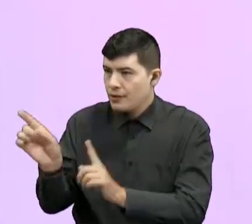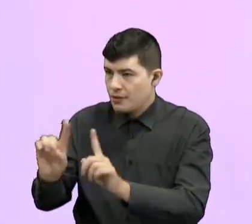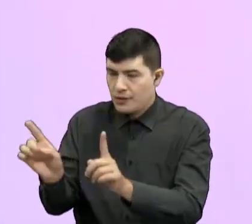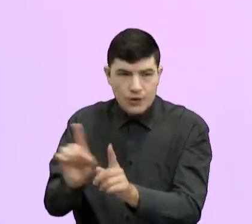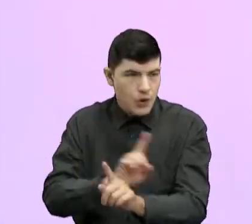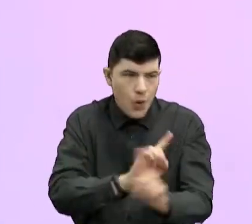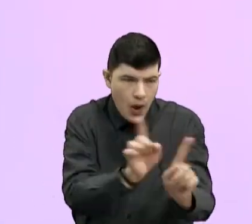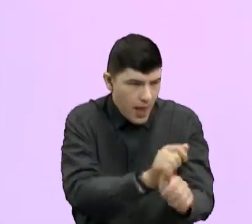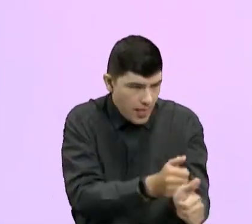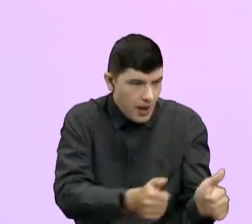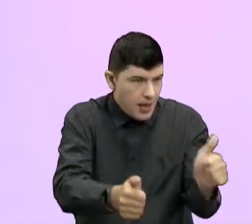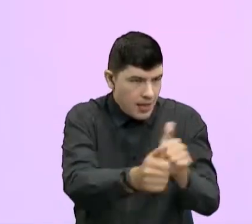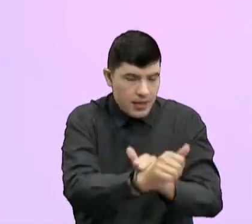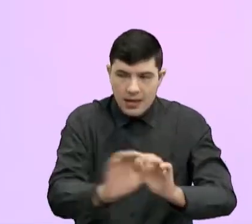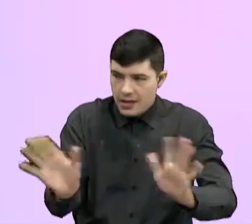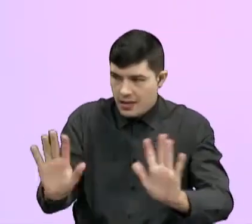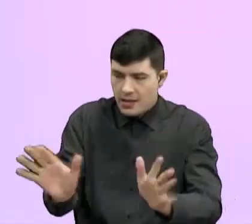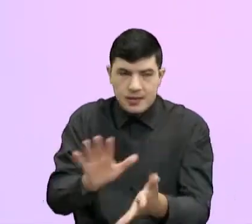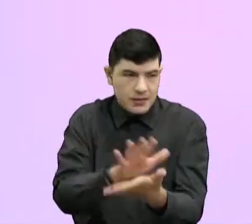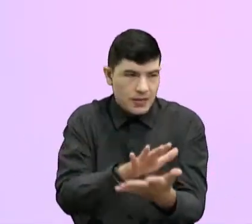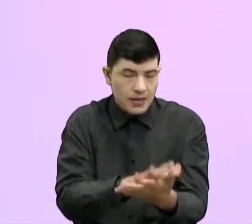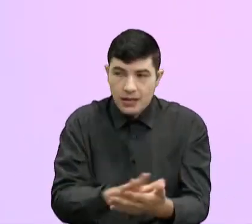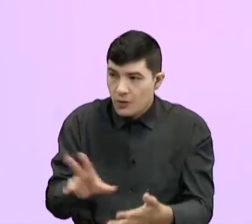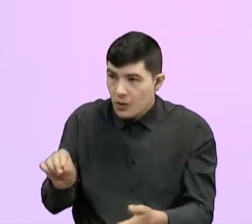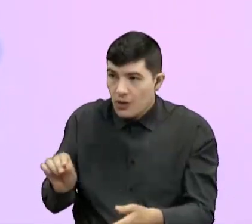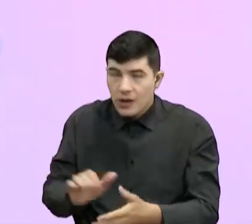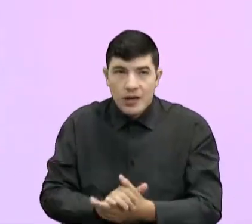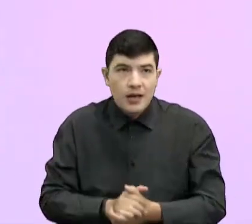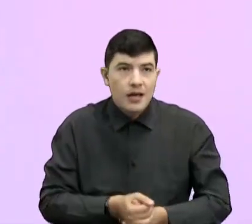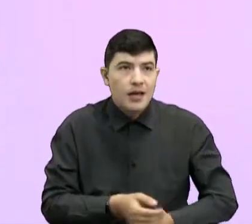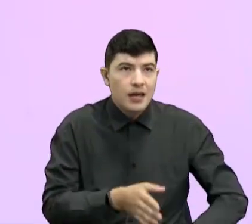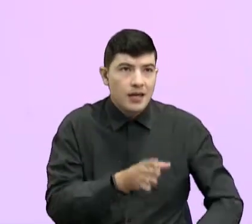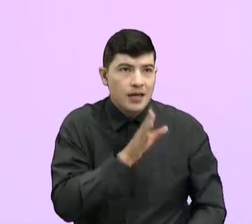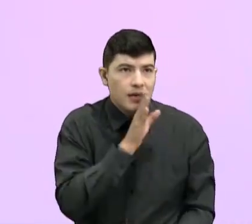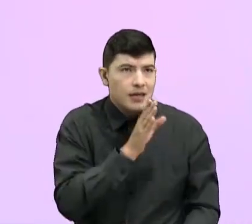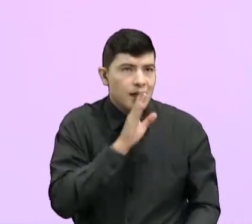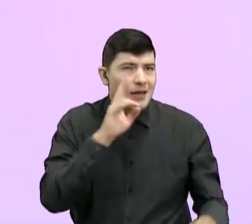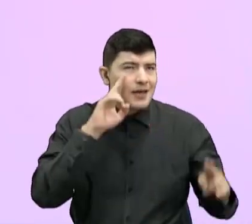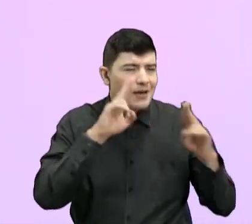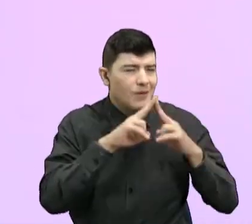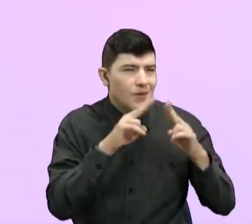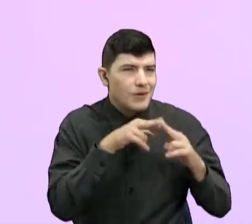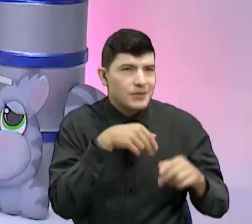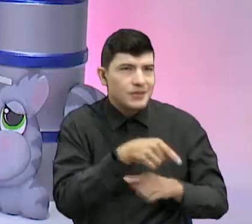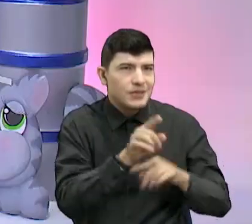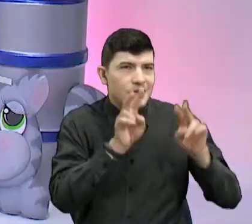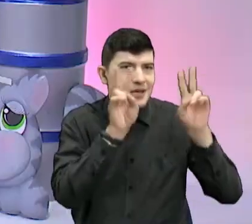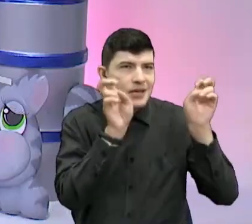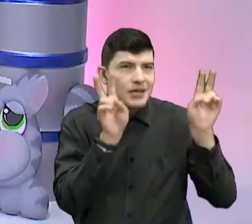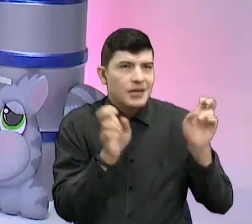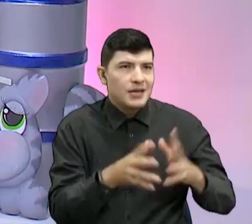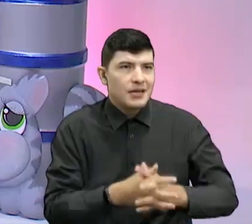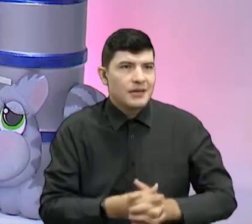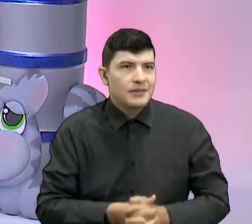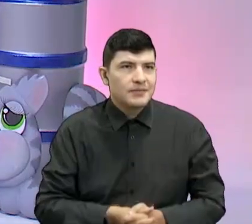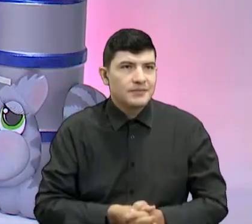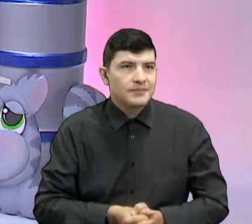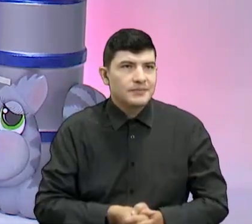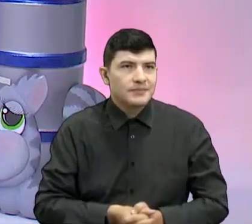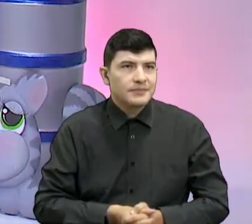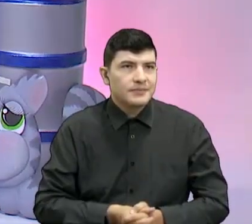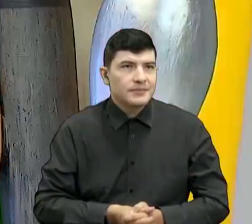Los órganos de los sentidos. ¿Y quién más? Para que nos adelante un poquito de este tema, ¿qué te parece, Ala? Venga, sí, imagínense,